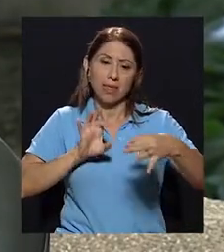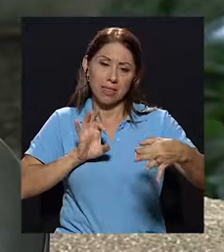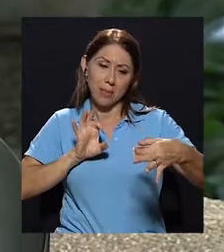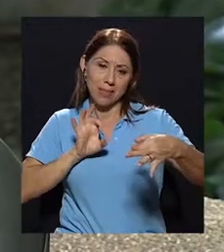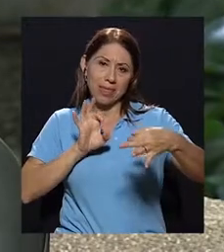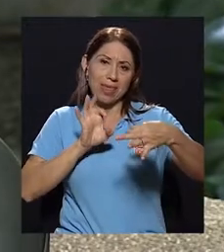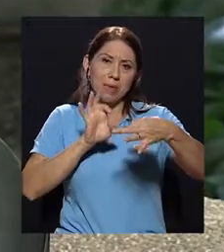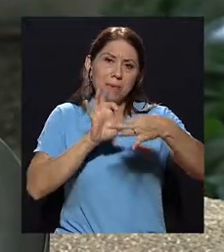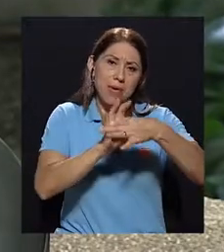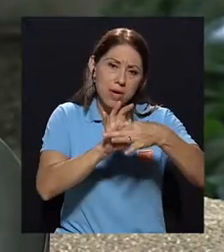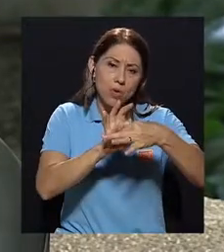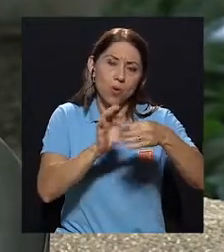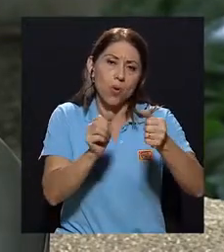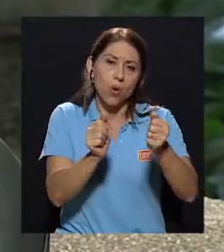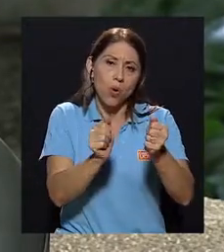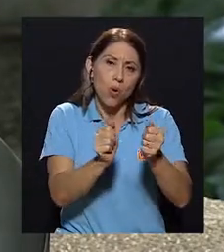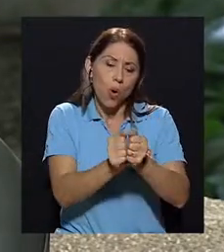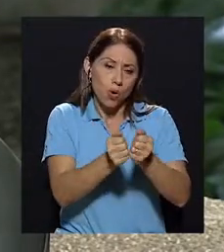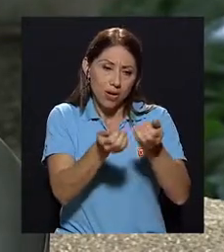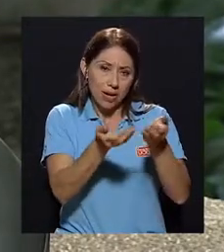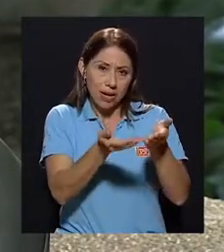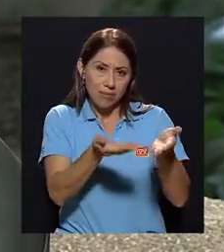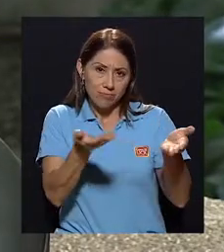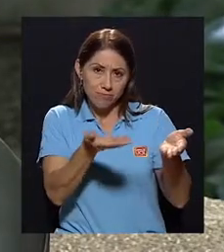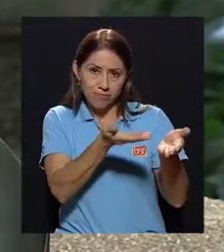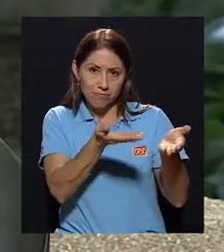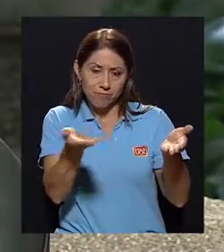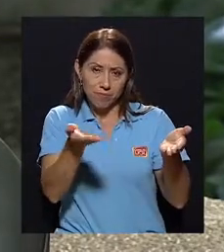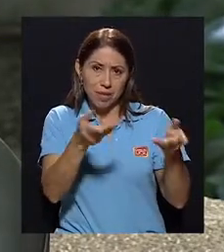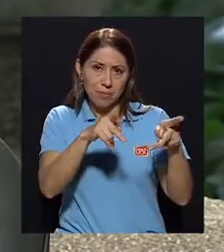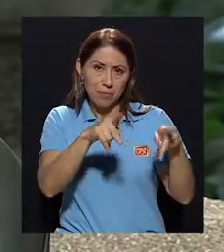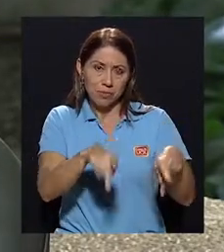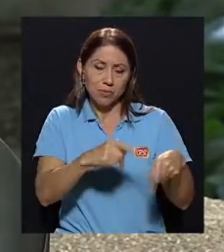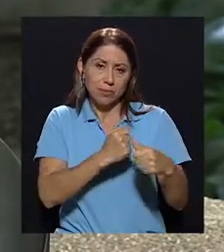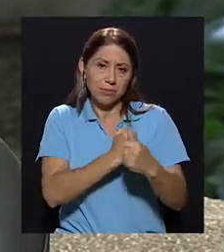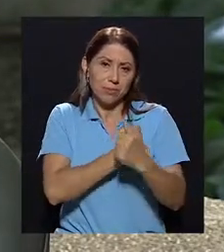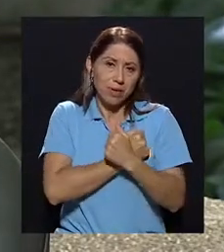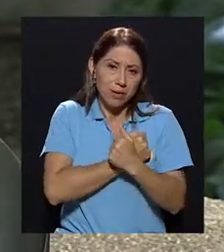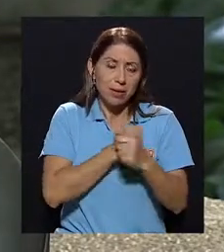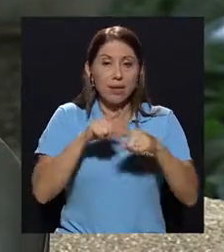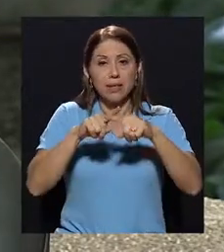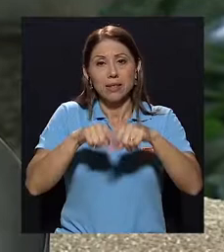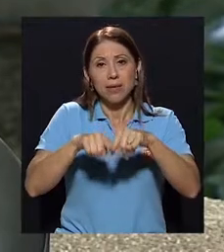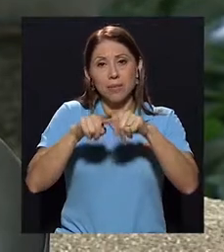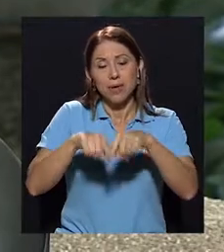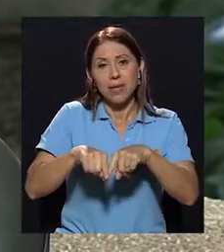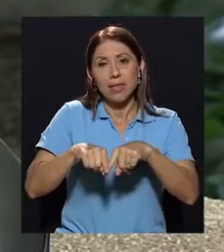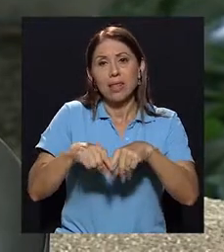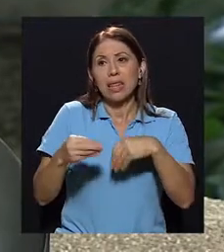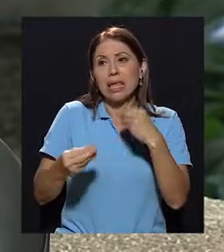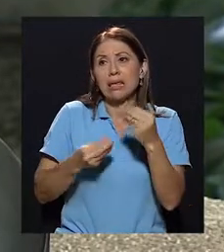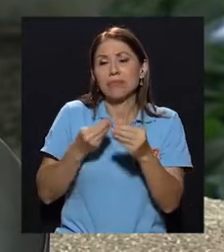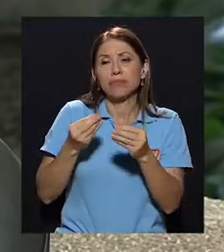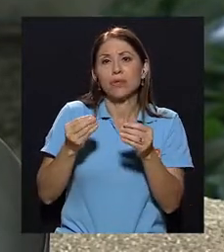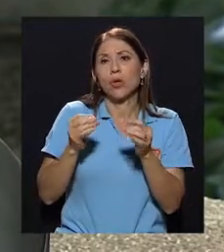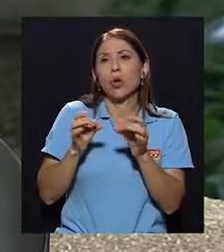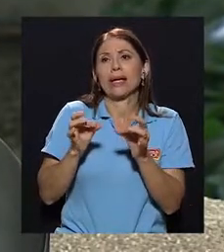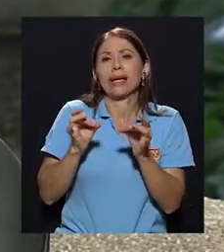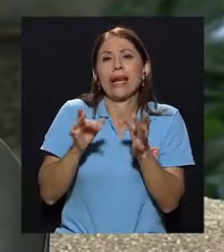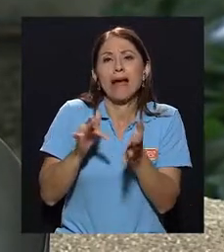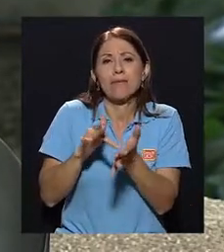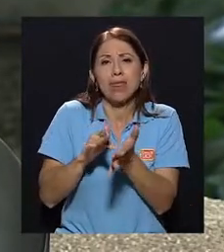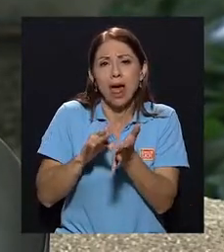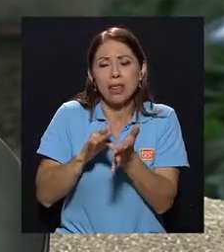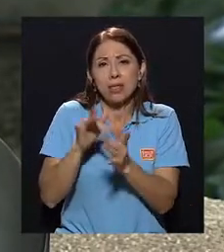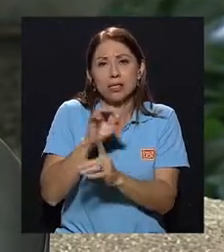objeto amado, depende de la gravedad de la situación, de cómo se dieron los eventos, los